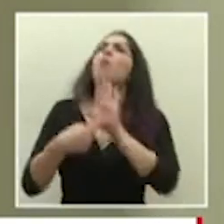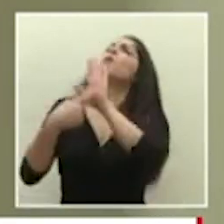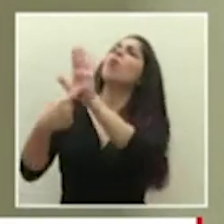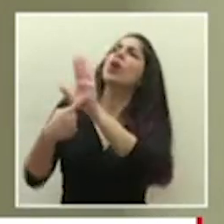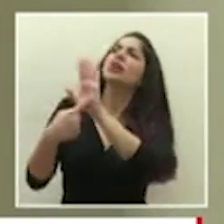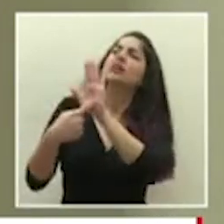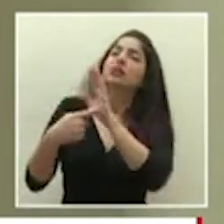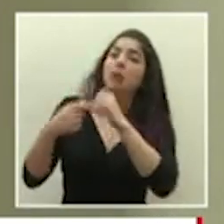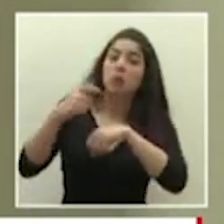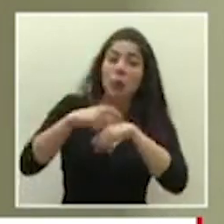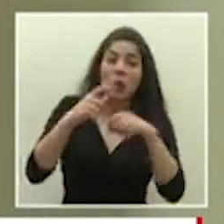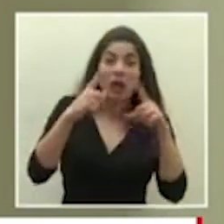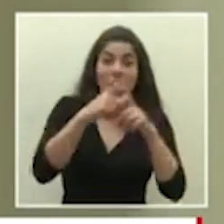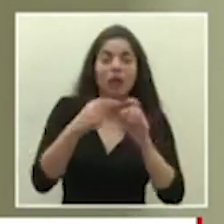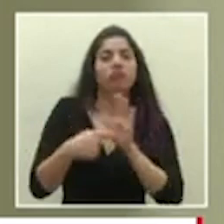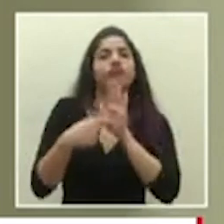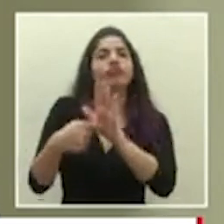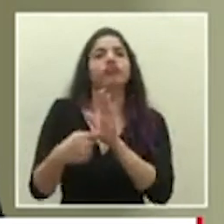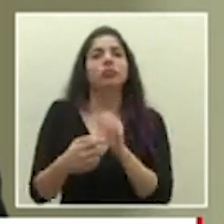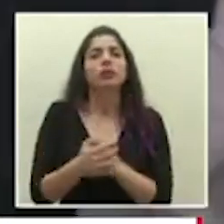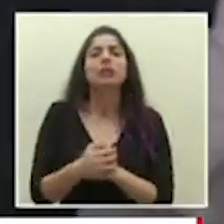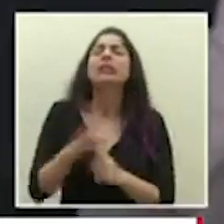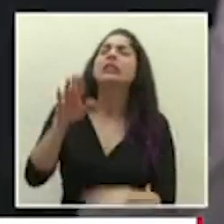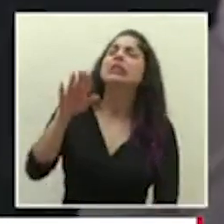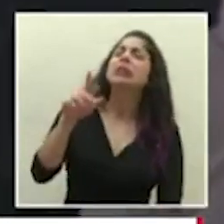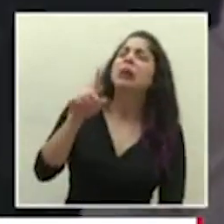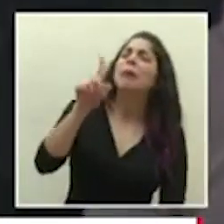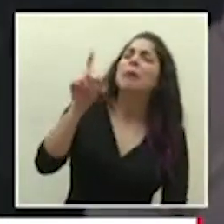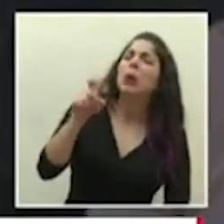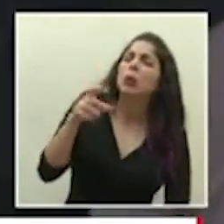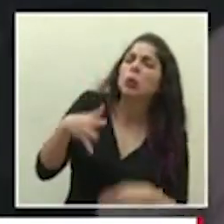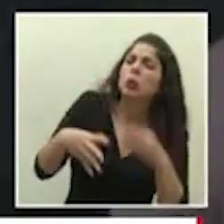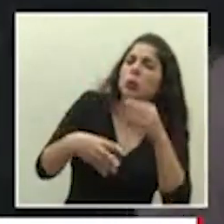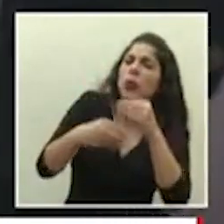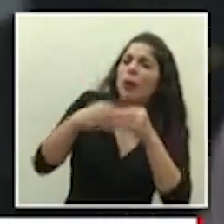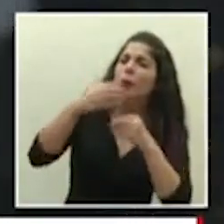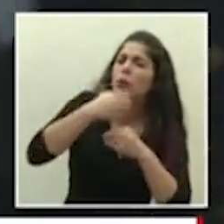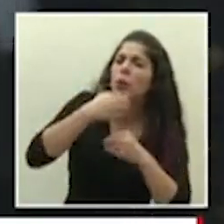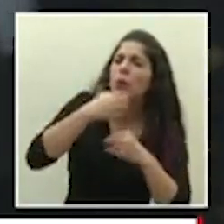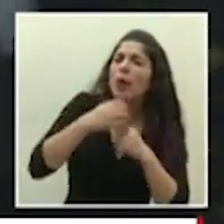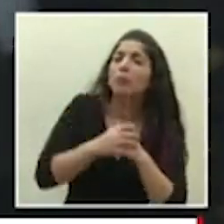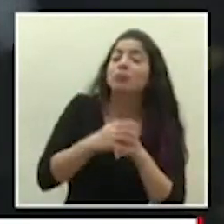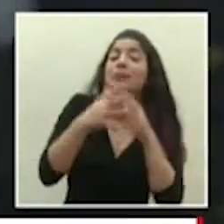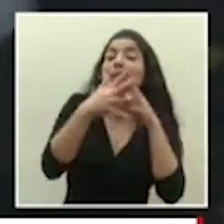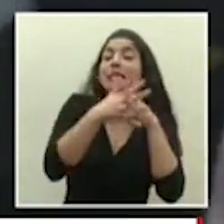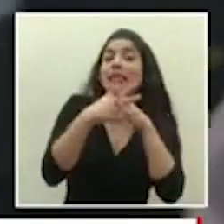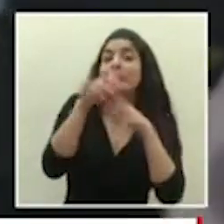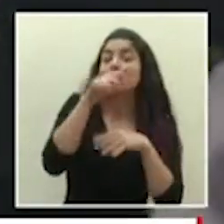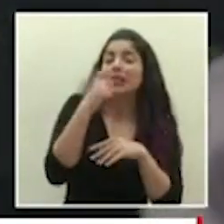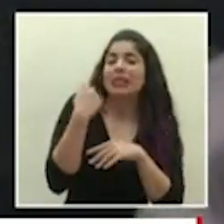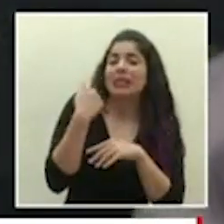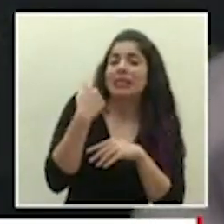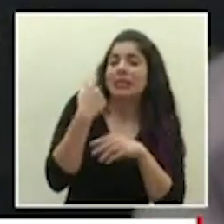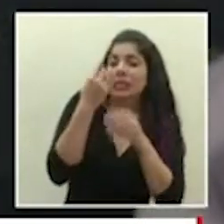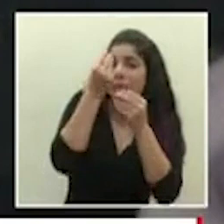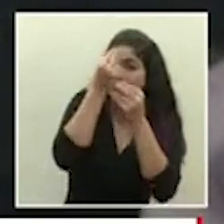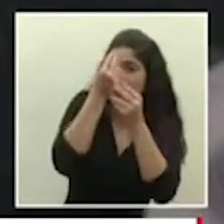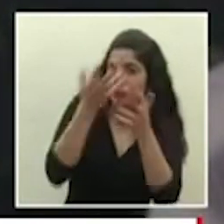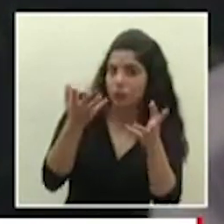momentos como este una pregunta una adicional don román estados unidos acaba de anunciar